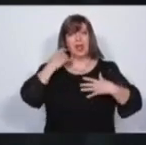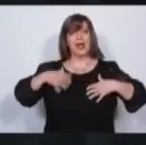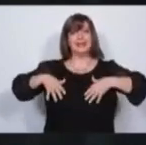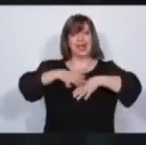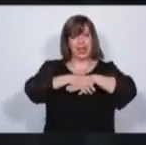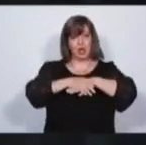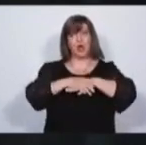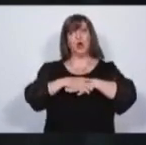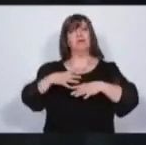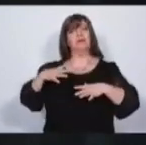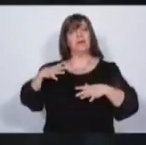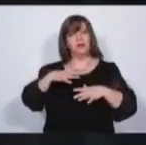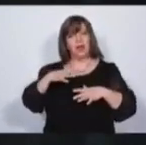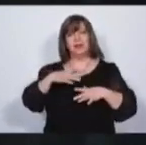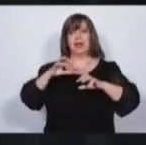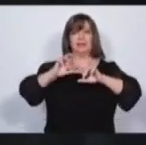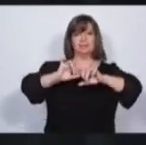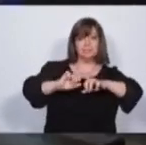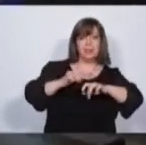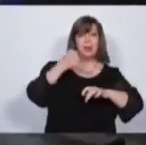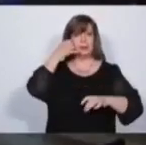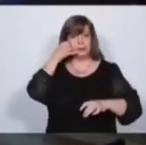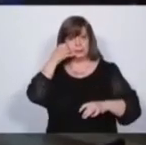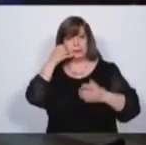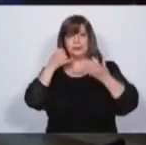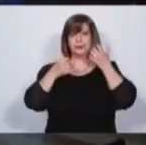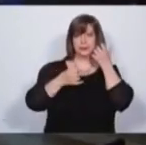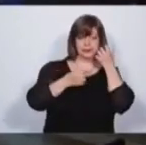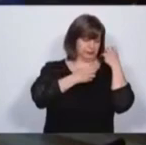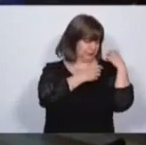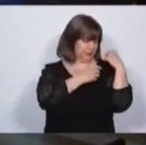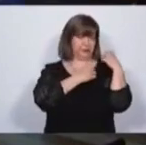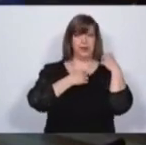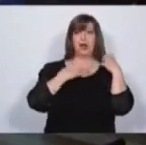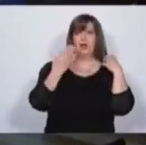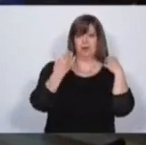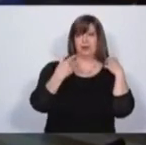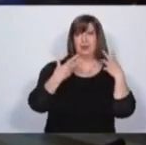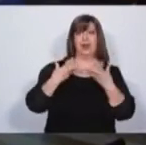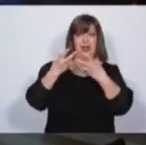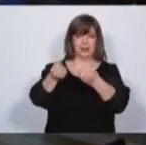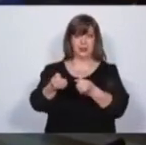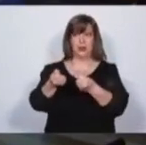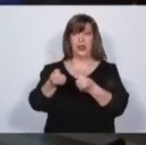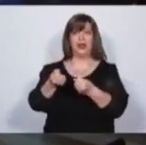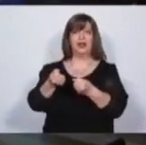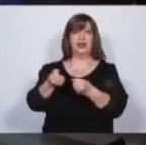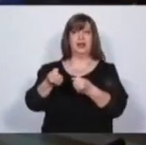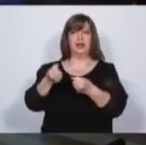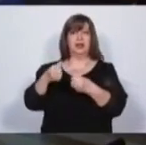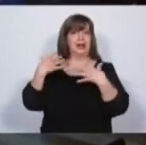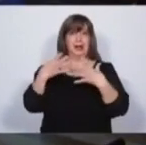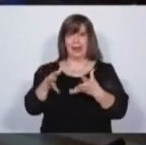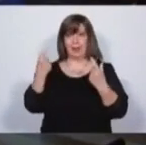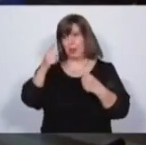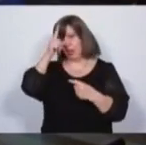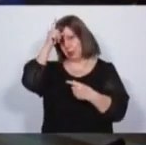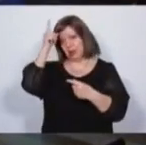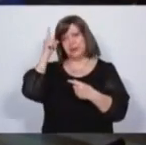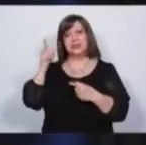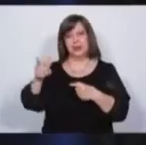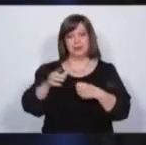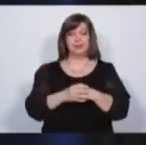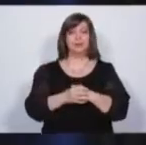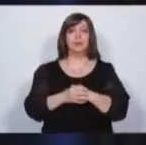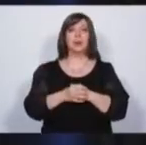equiparlo con mayor digitalización e inteligencia para prevenir y reprimir el delito. Gracias, candidato. Tiene la palabra el diputado Omar de Marquí.